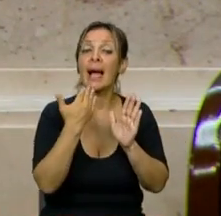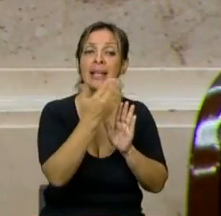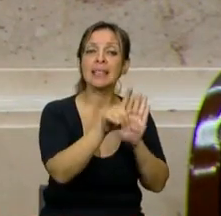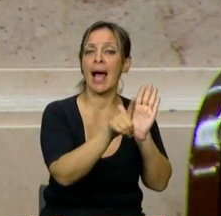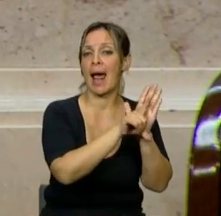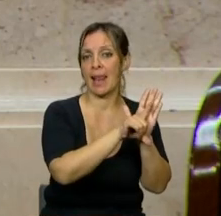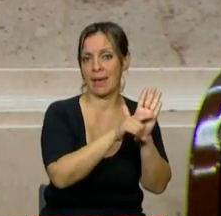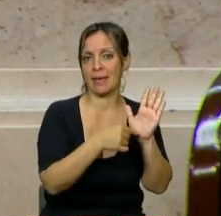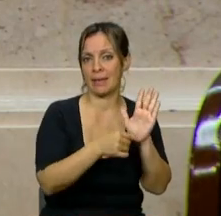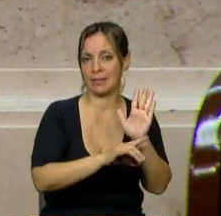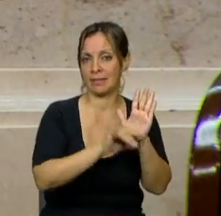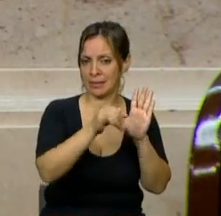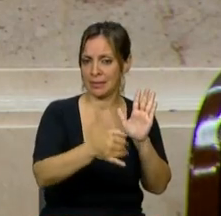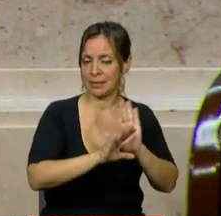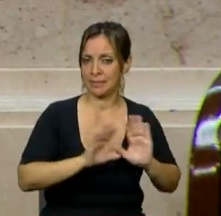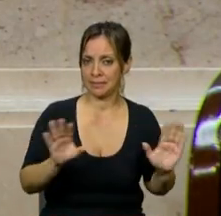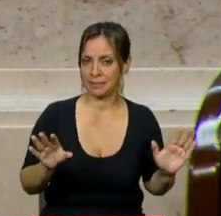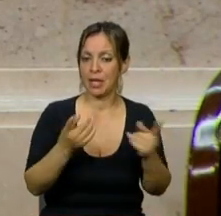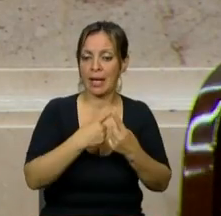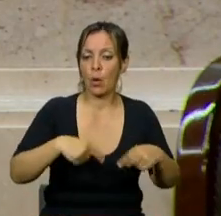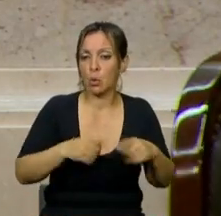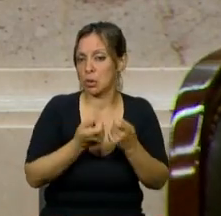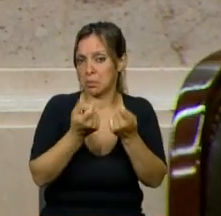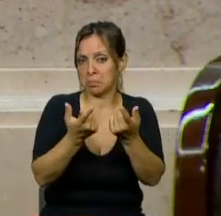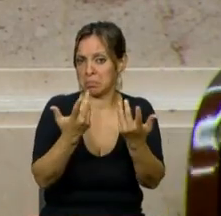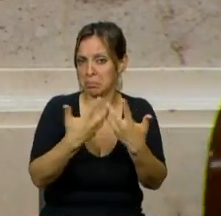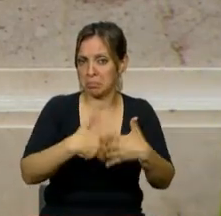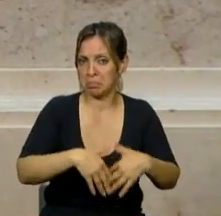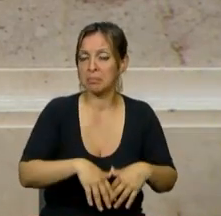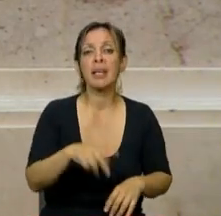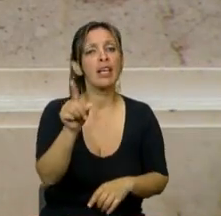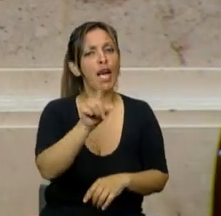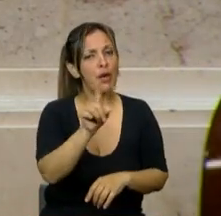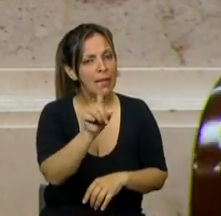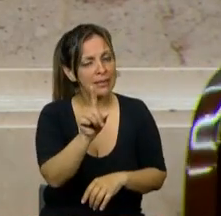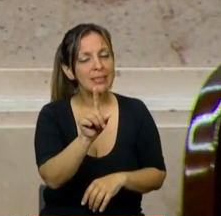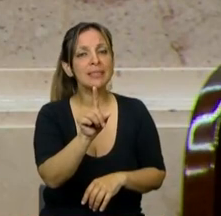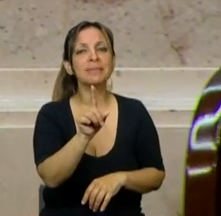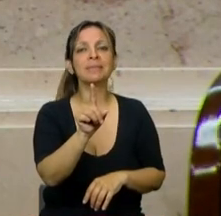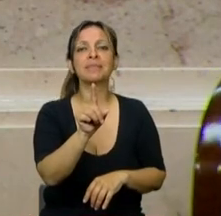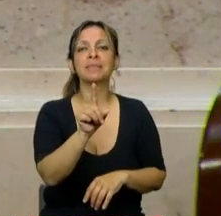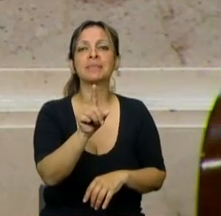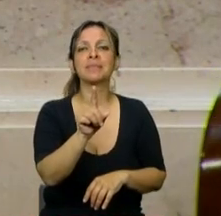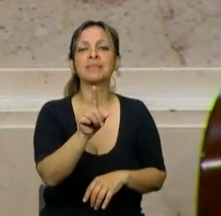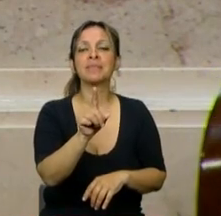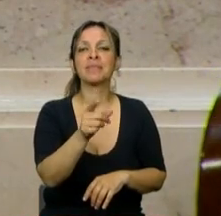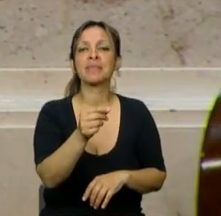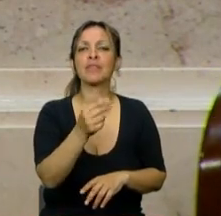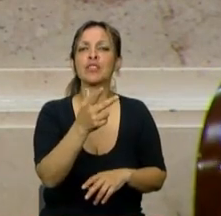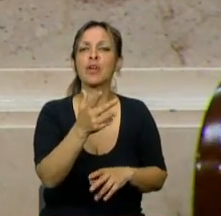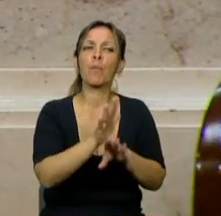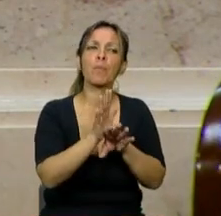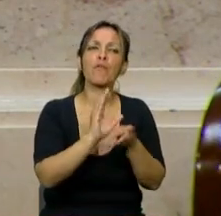los recursos que legítimamente le corresponden. Y no es hablando con